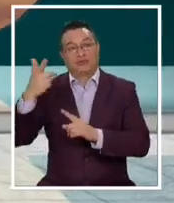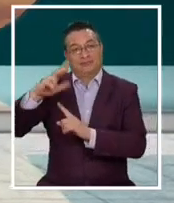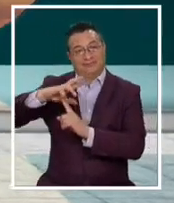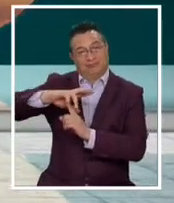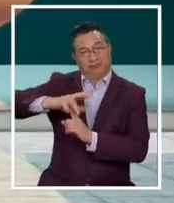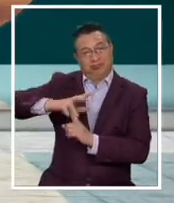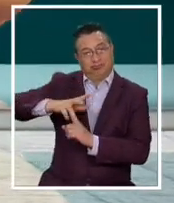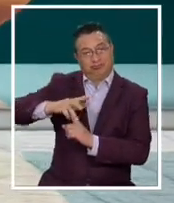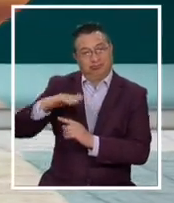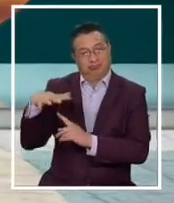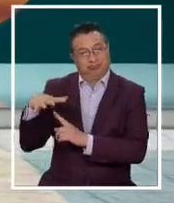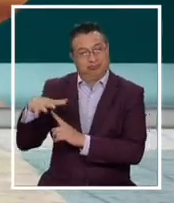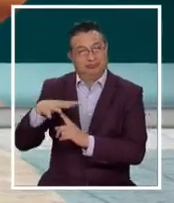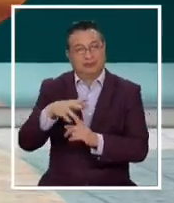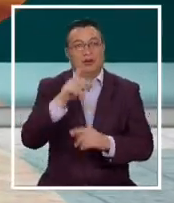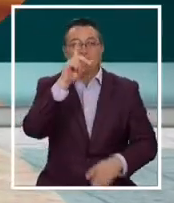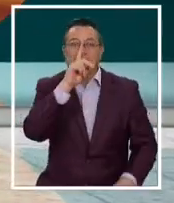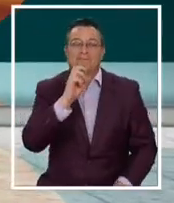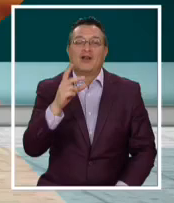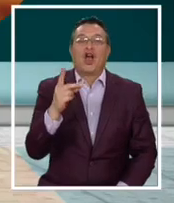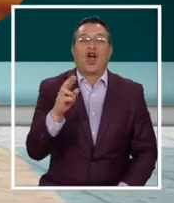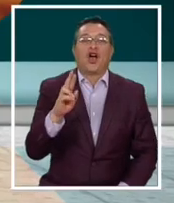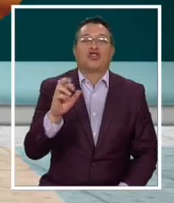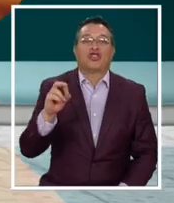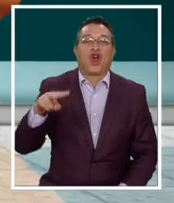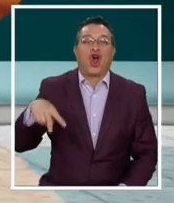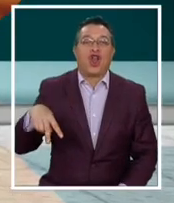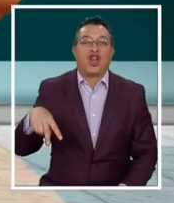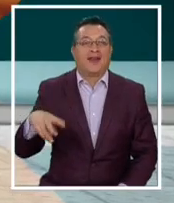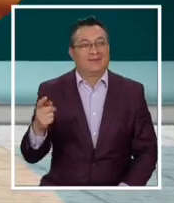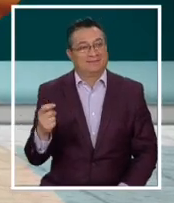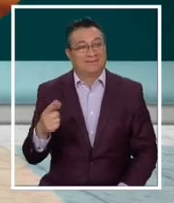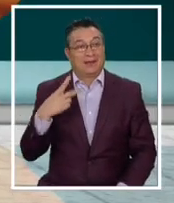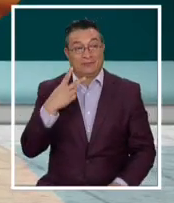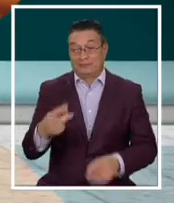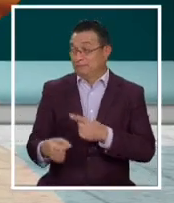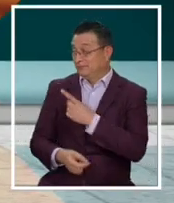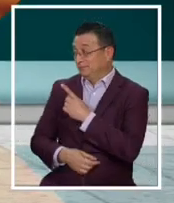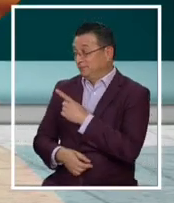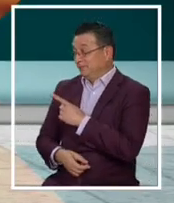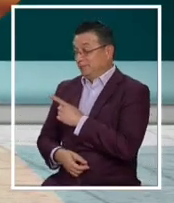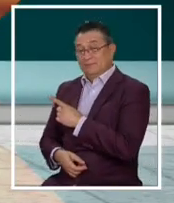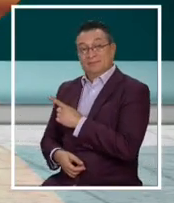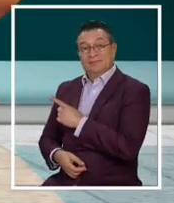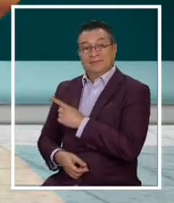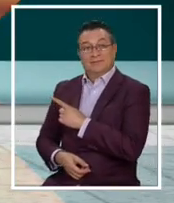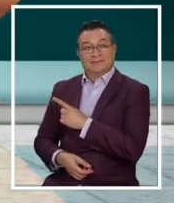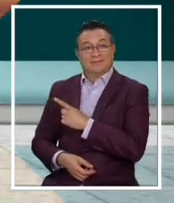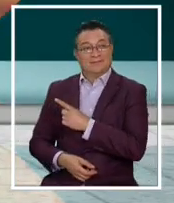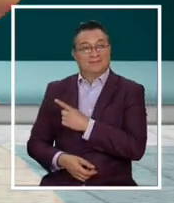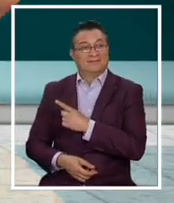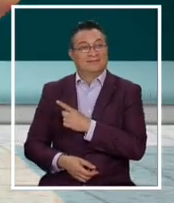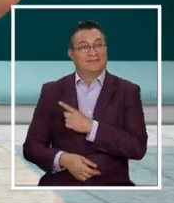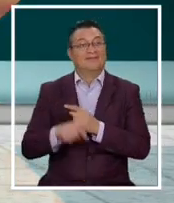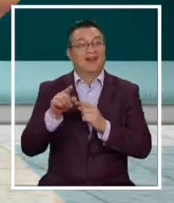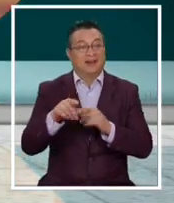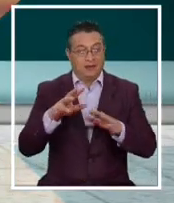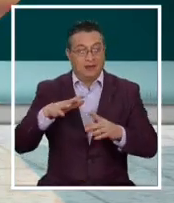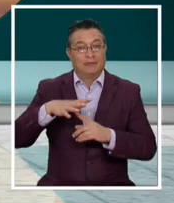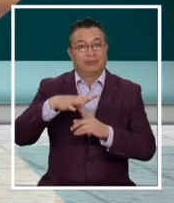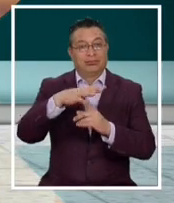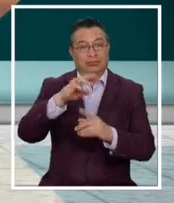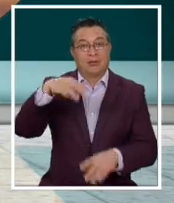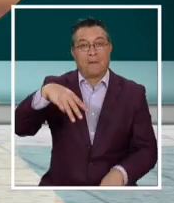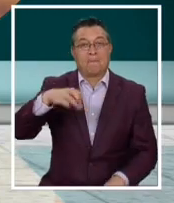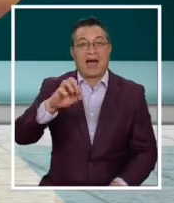helicóptero pequeño, una especie de dron, pero este vuelo, que ahí lo vemos, lo tenemos acá, porque acá ha logrado volar, pero en